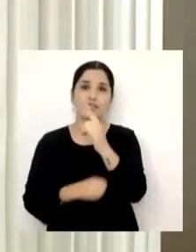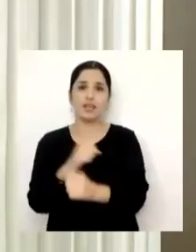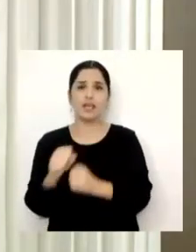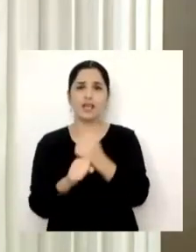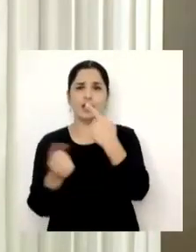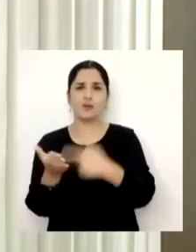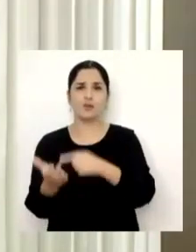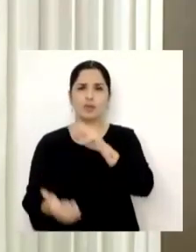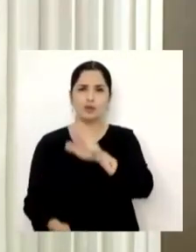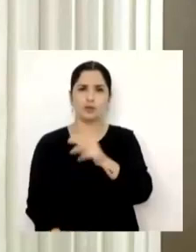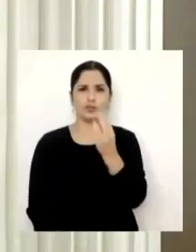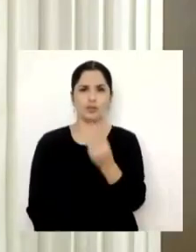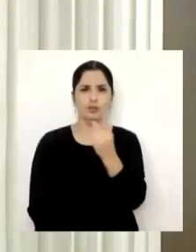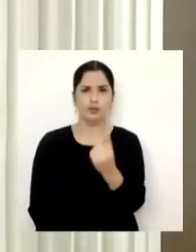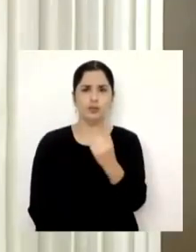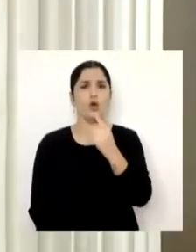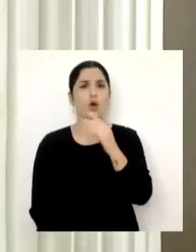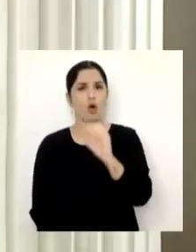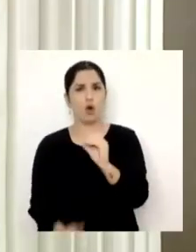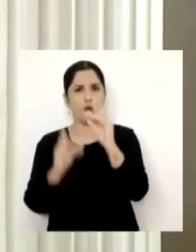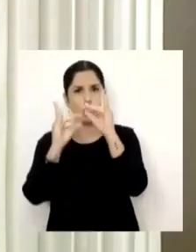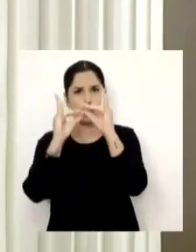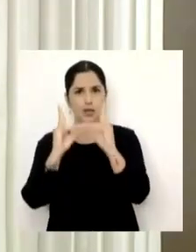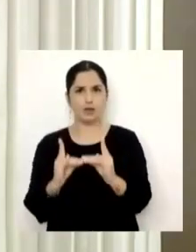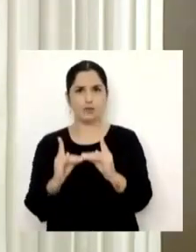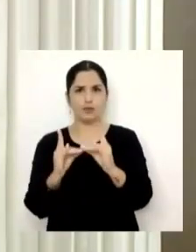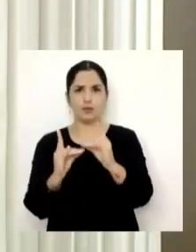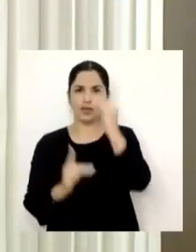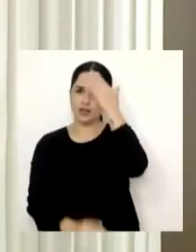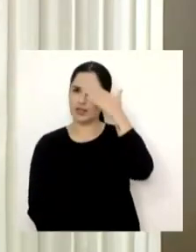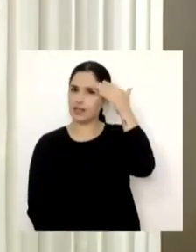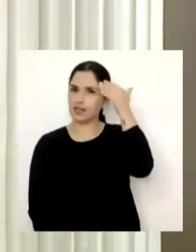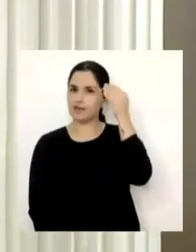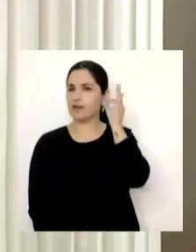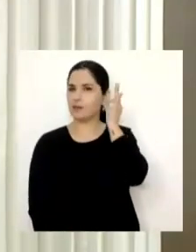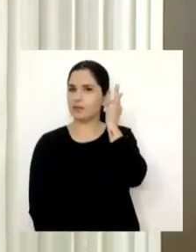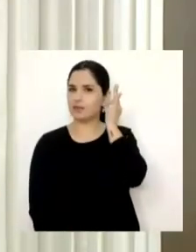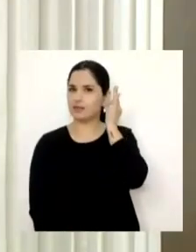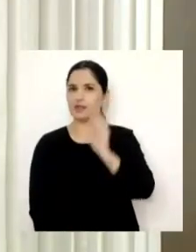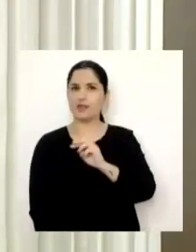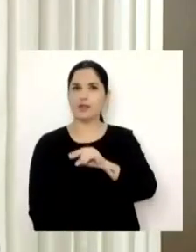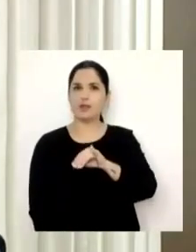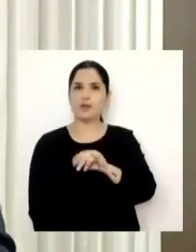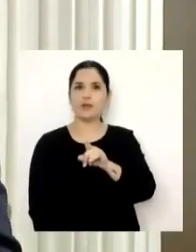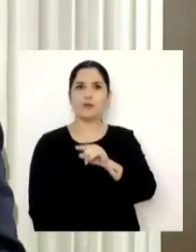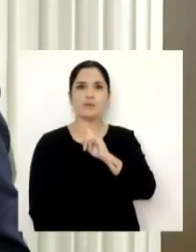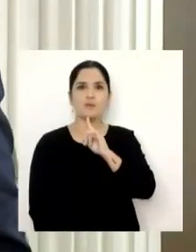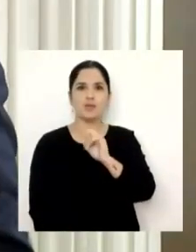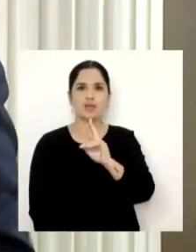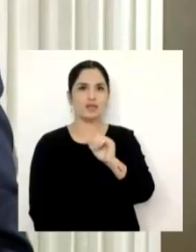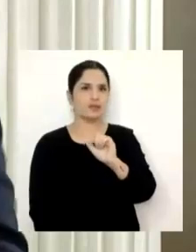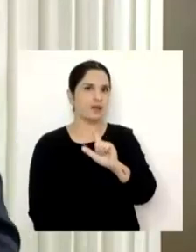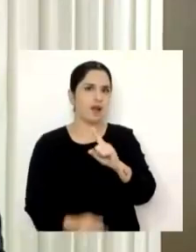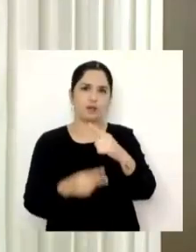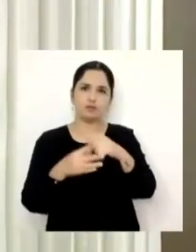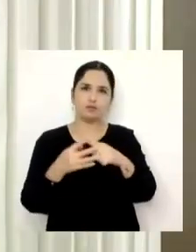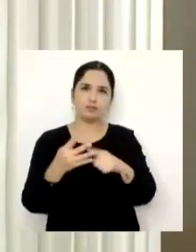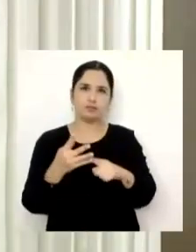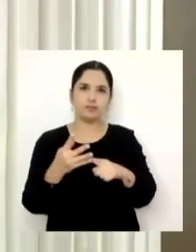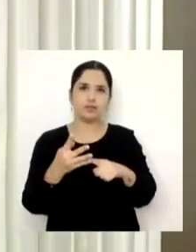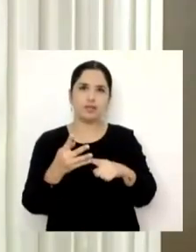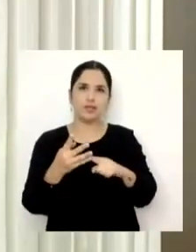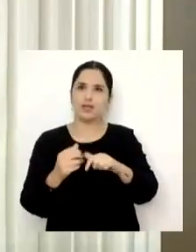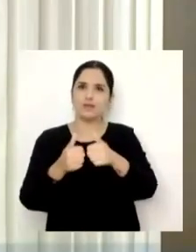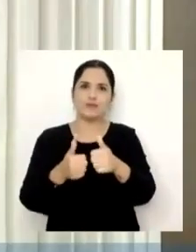o en el funeral de Gabriela Mistral, o cuando cayó Federici, o en tantos otros